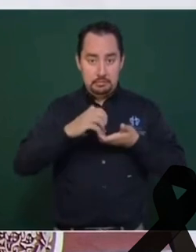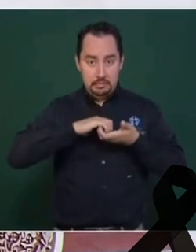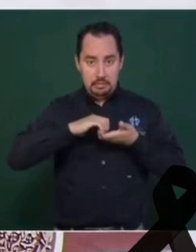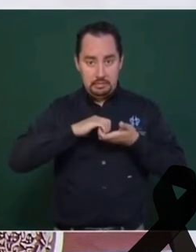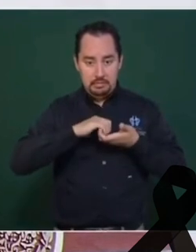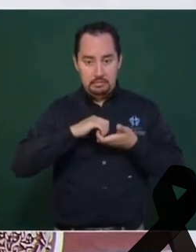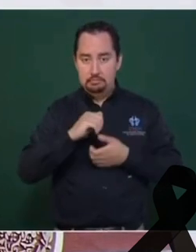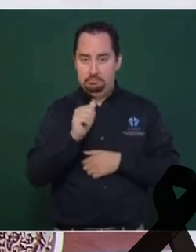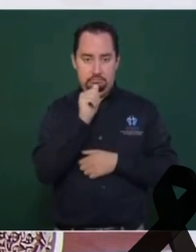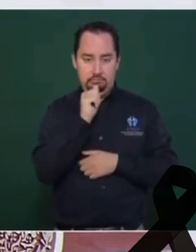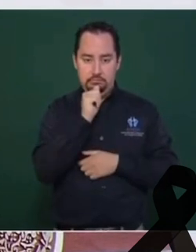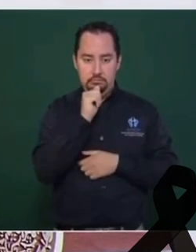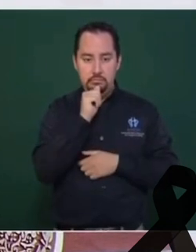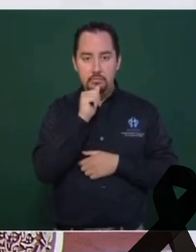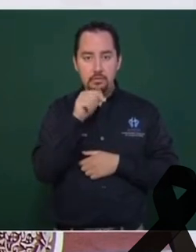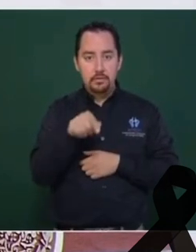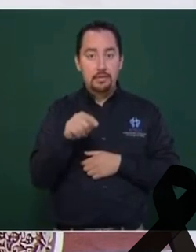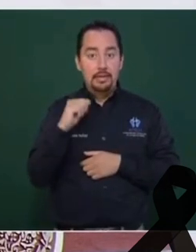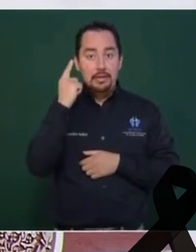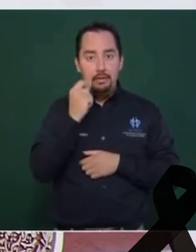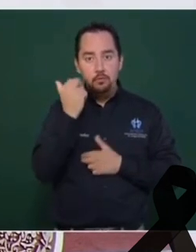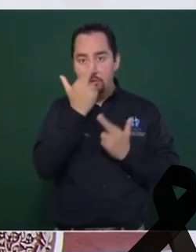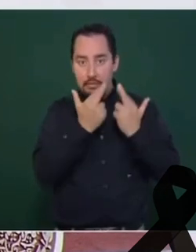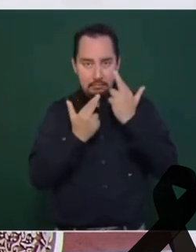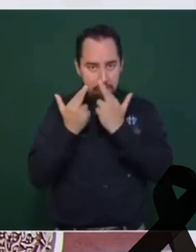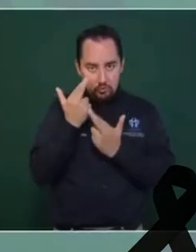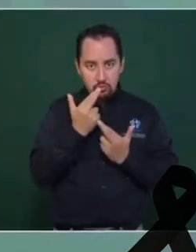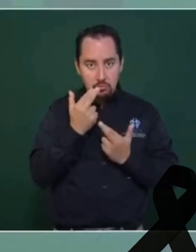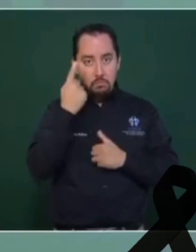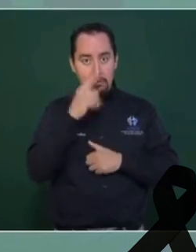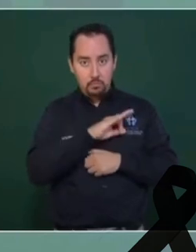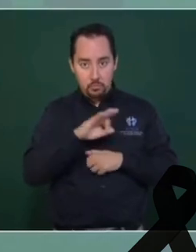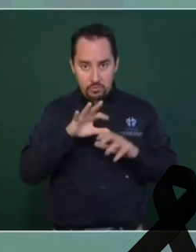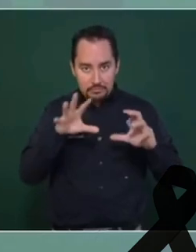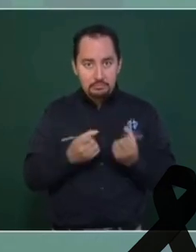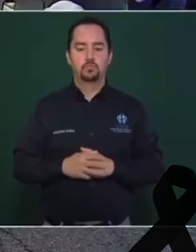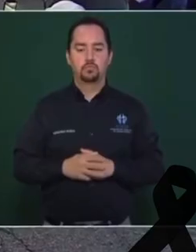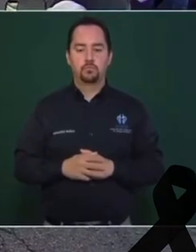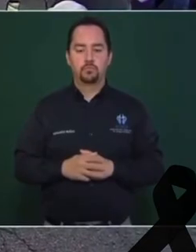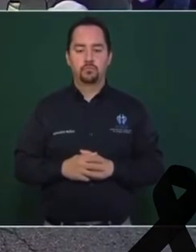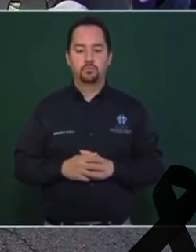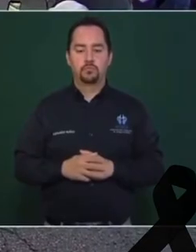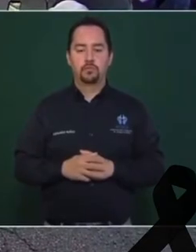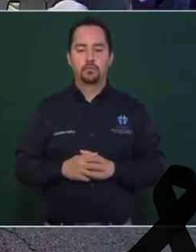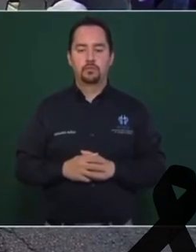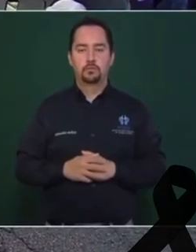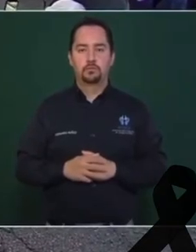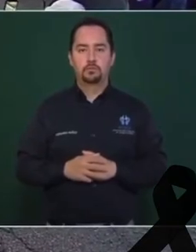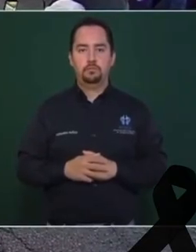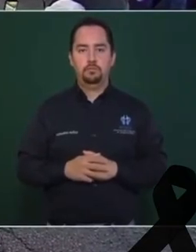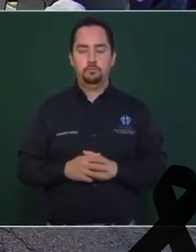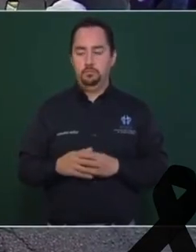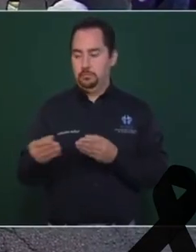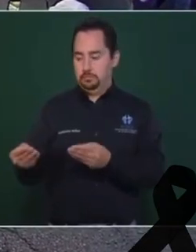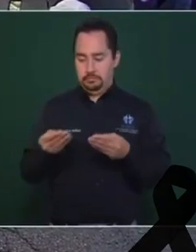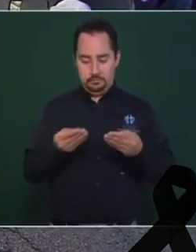cruzado ninguno de los puestos de revisión que se tiene para rescate de migrantes. El reporte preliminar es de